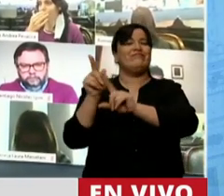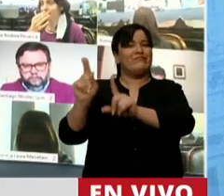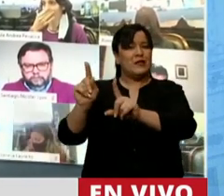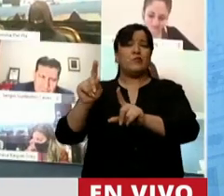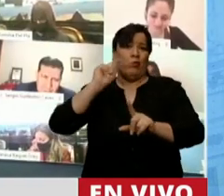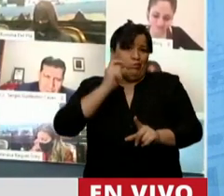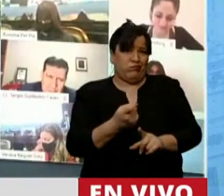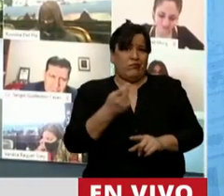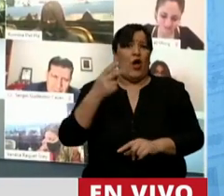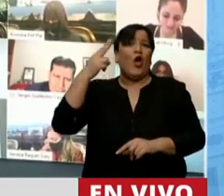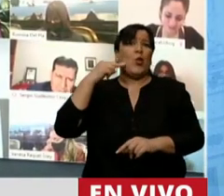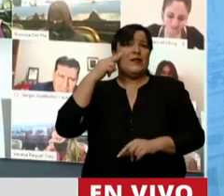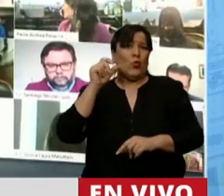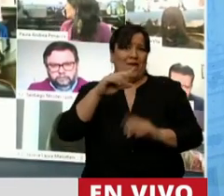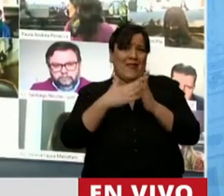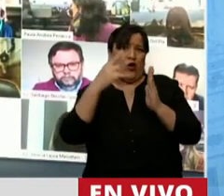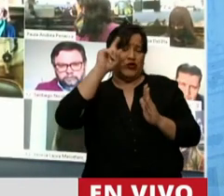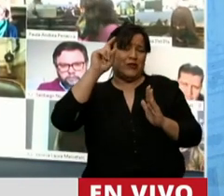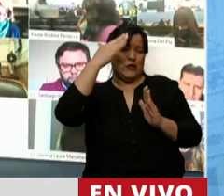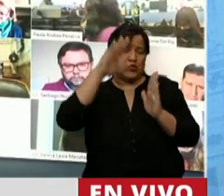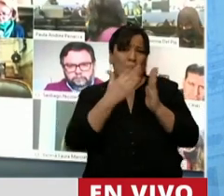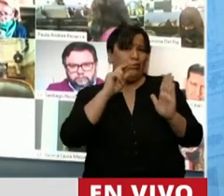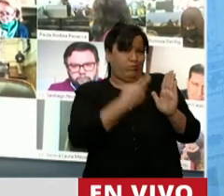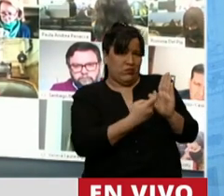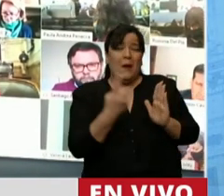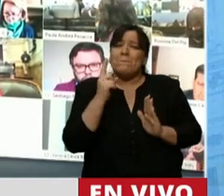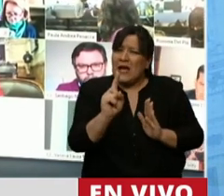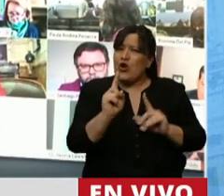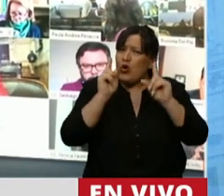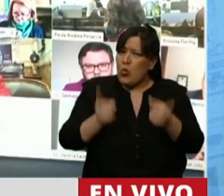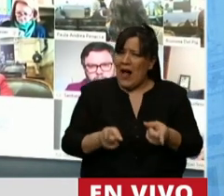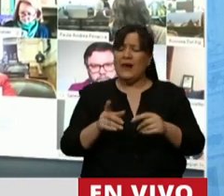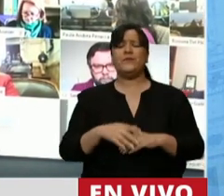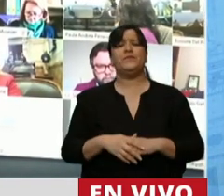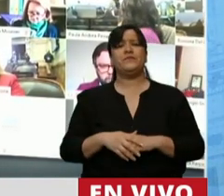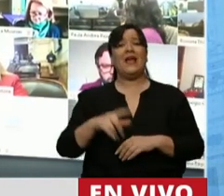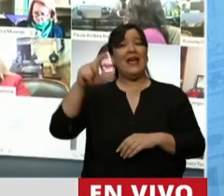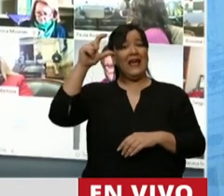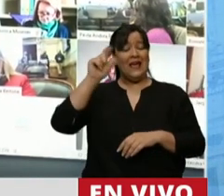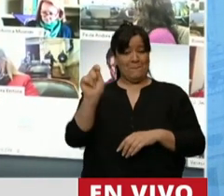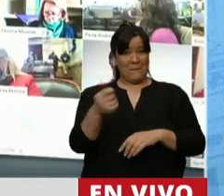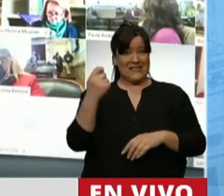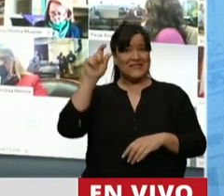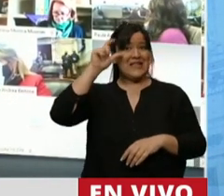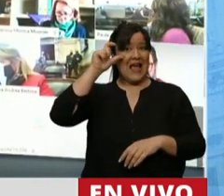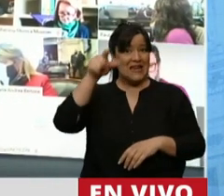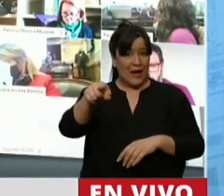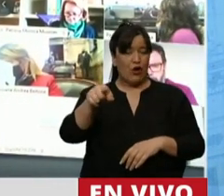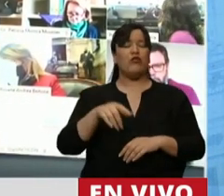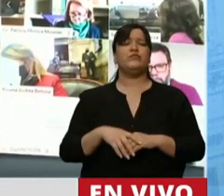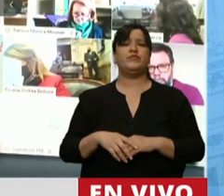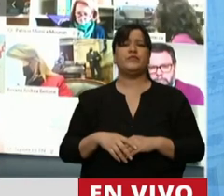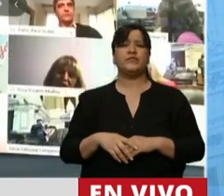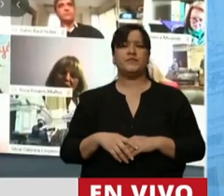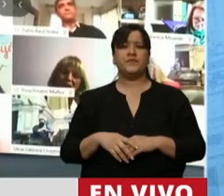andar violando el artículo 29 de la Constitución, ¿no es cierto? Pero, no obstante eso, en enero nos hicimos